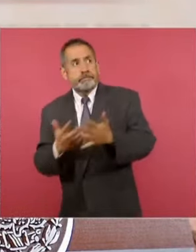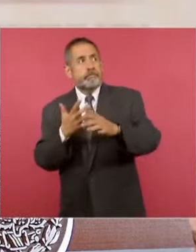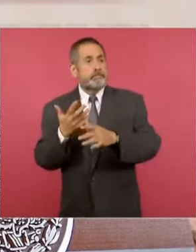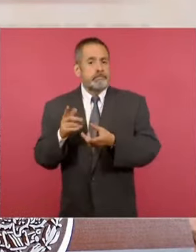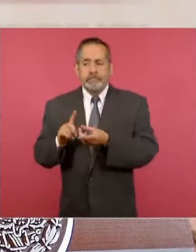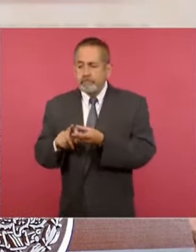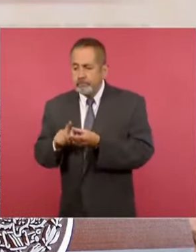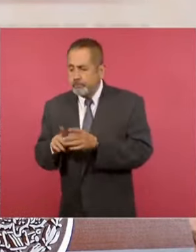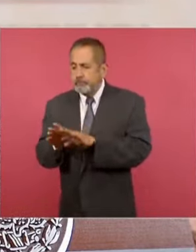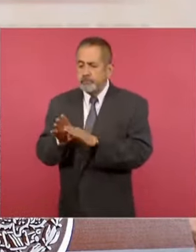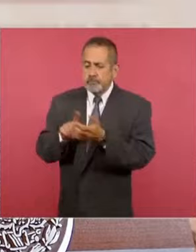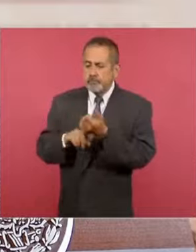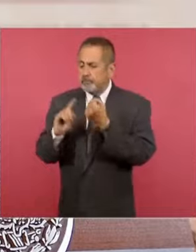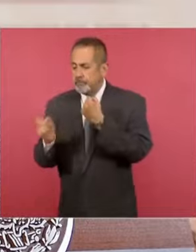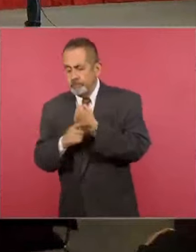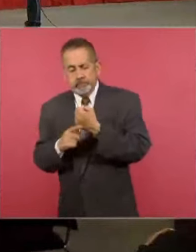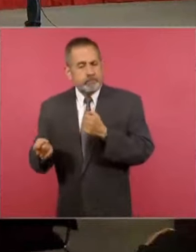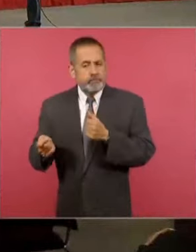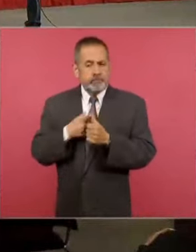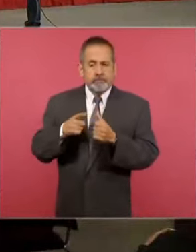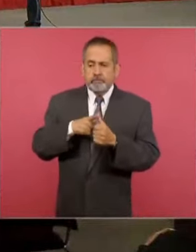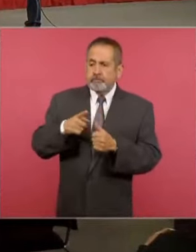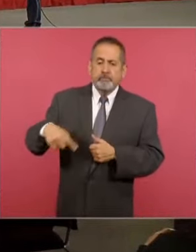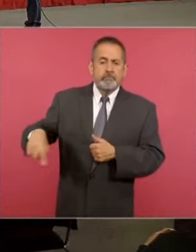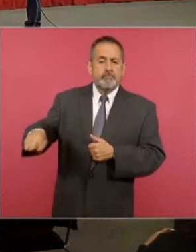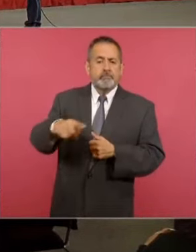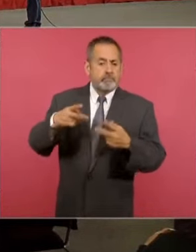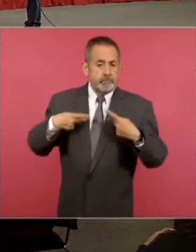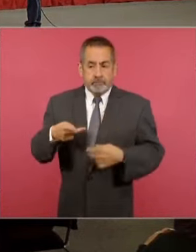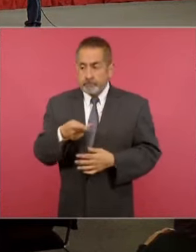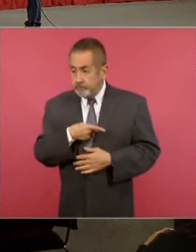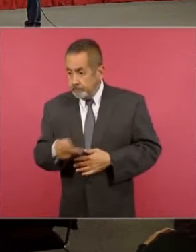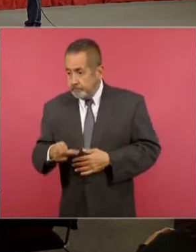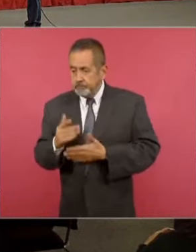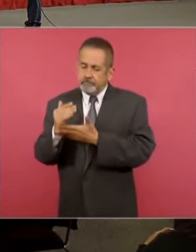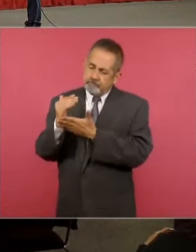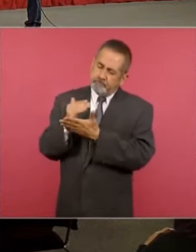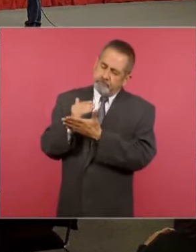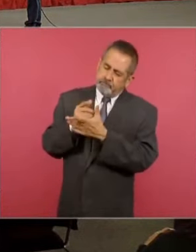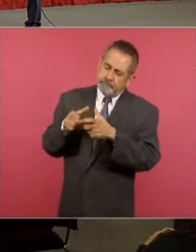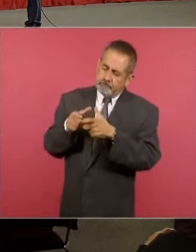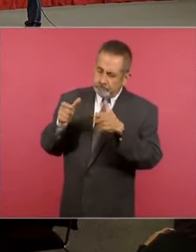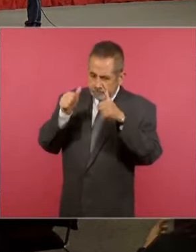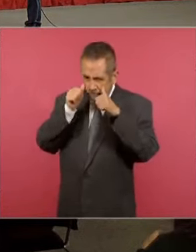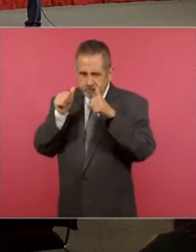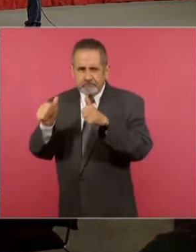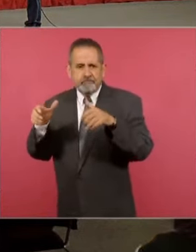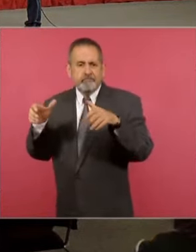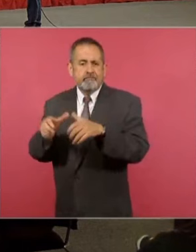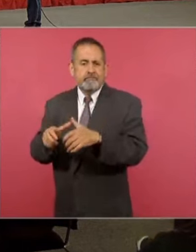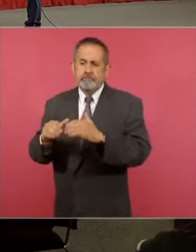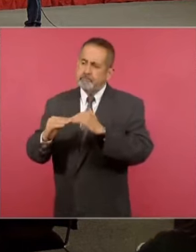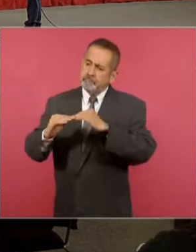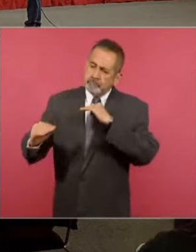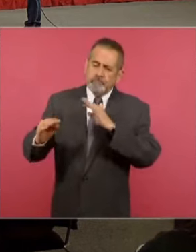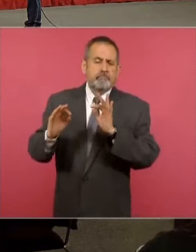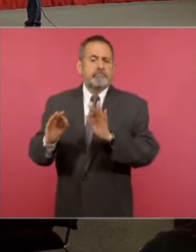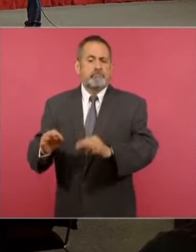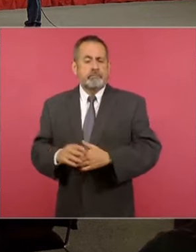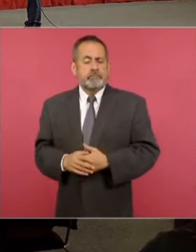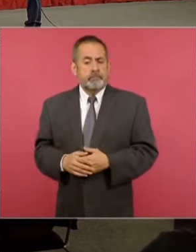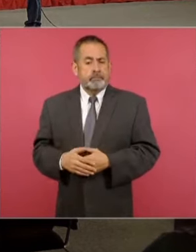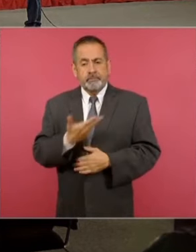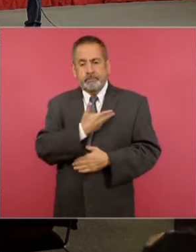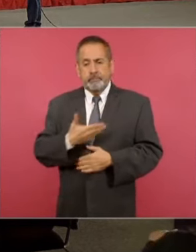entendiendo que hay que atacar la pobreza y la desigualdad. El presidente López Obrador propuso procurar